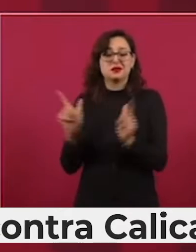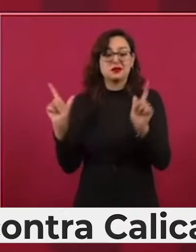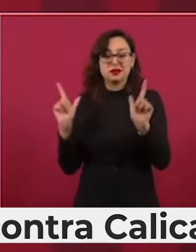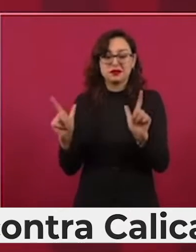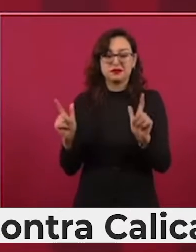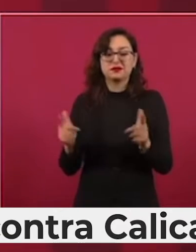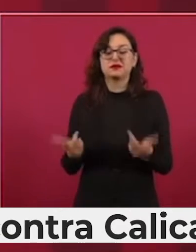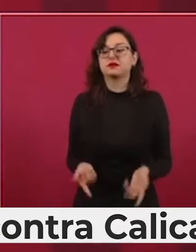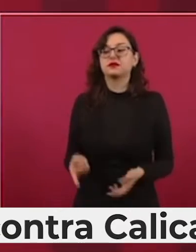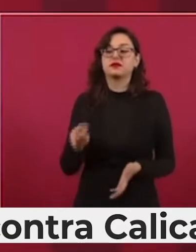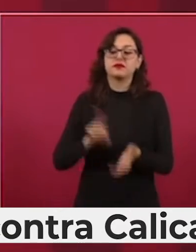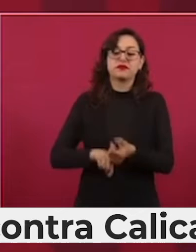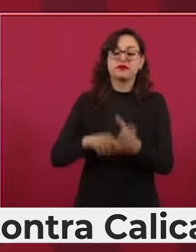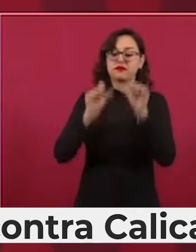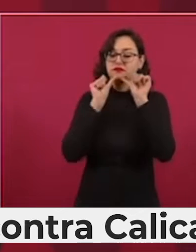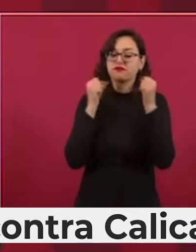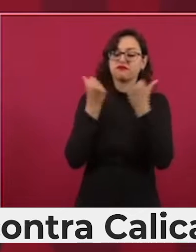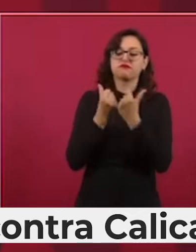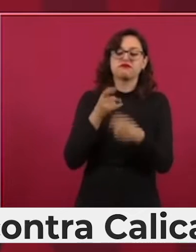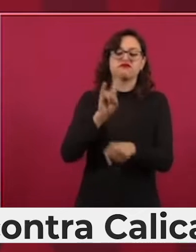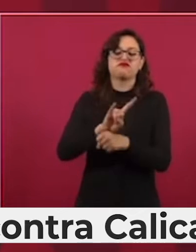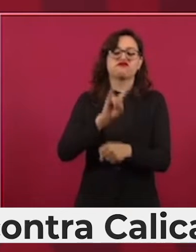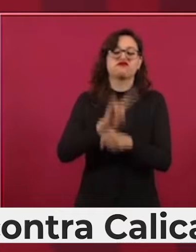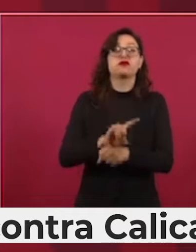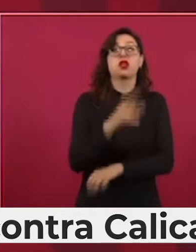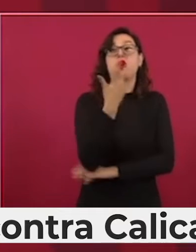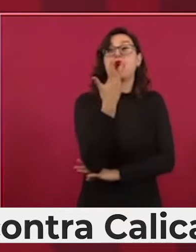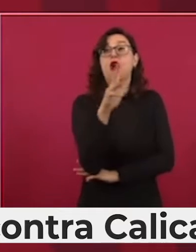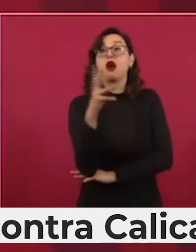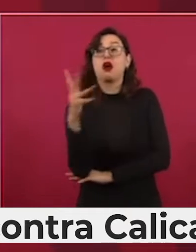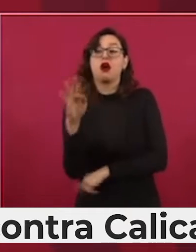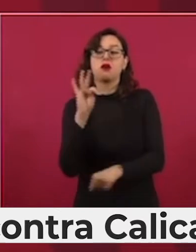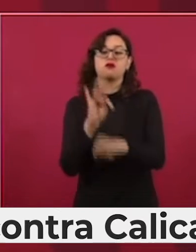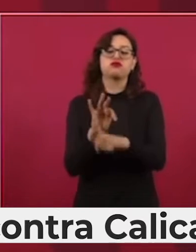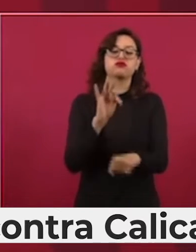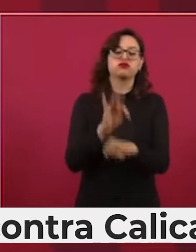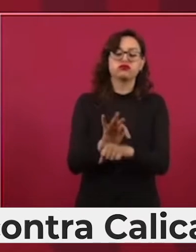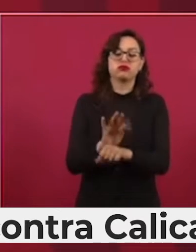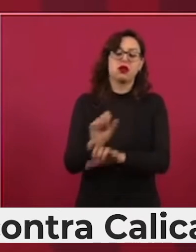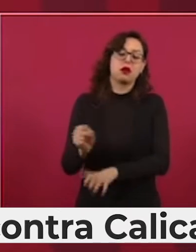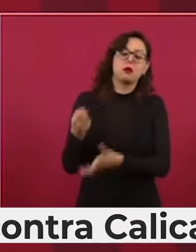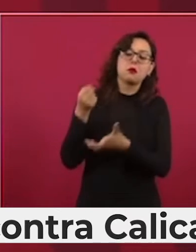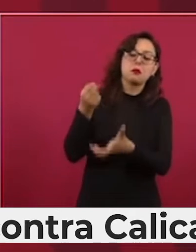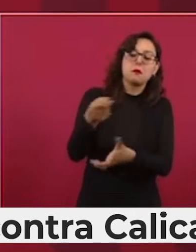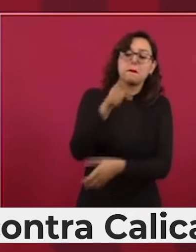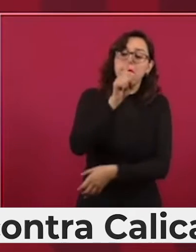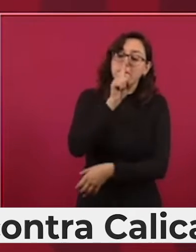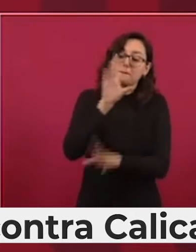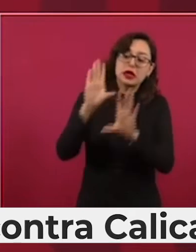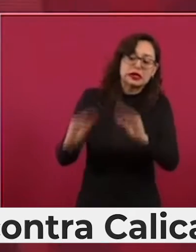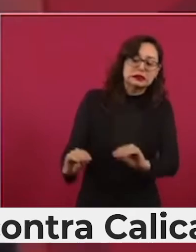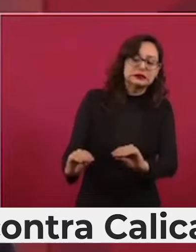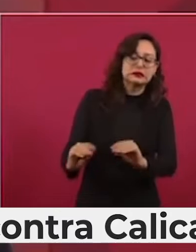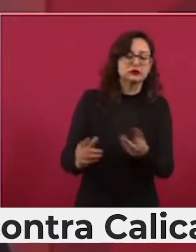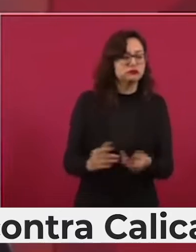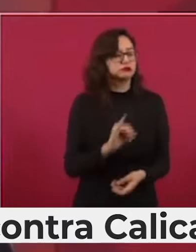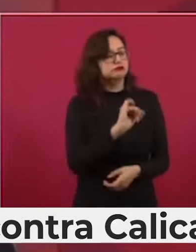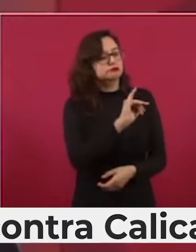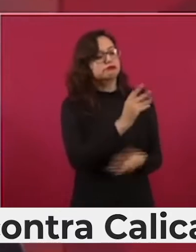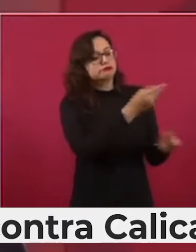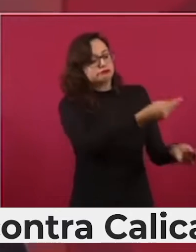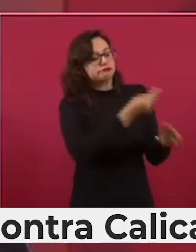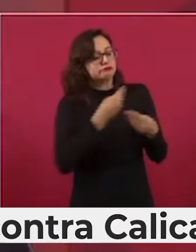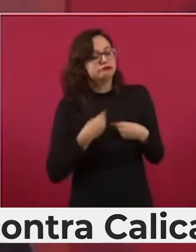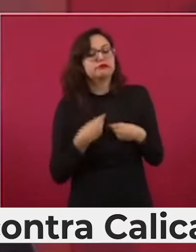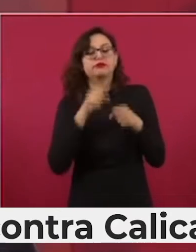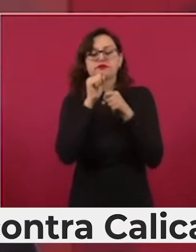pseudoambientalistas y tenían también sobornados a los